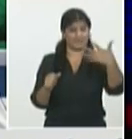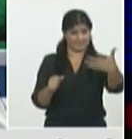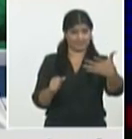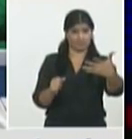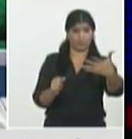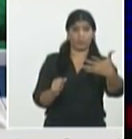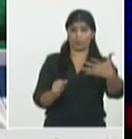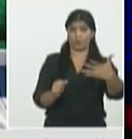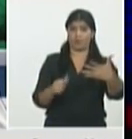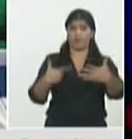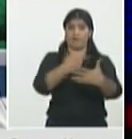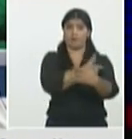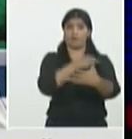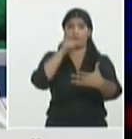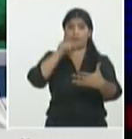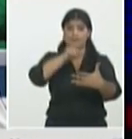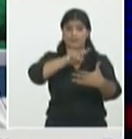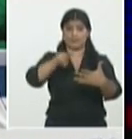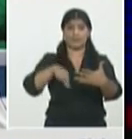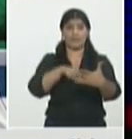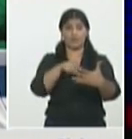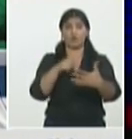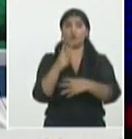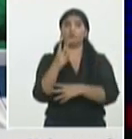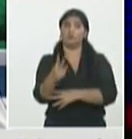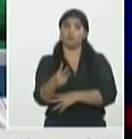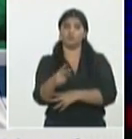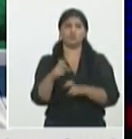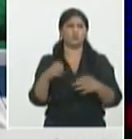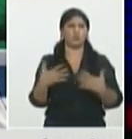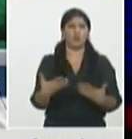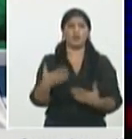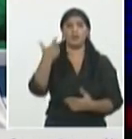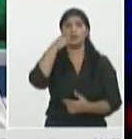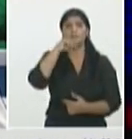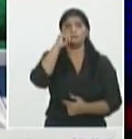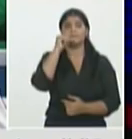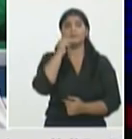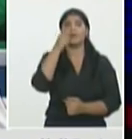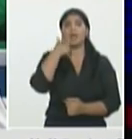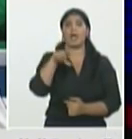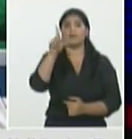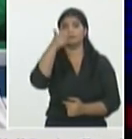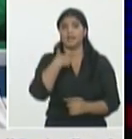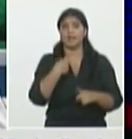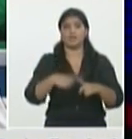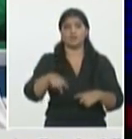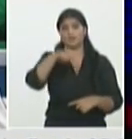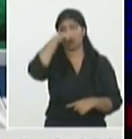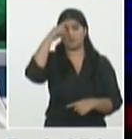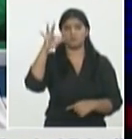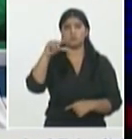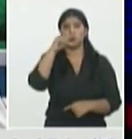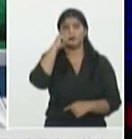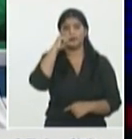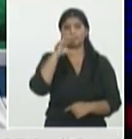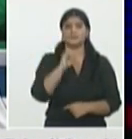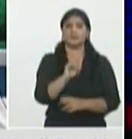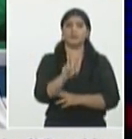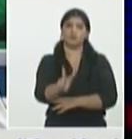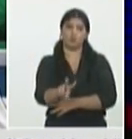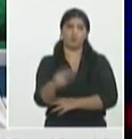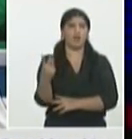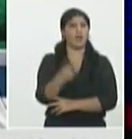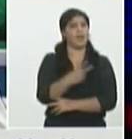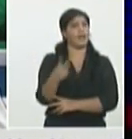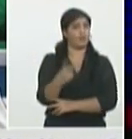Abdala y Soberana 02 ahora se autorizó por el órgano regulador